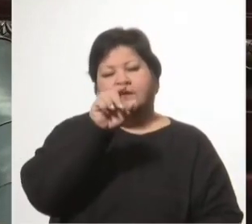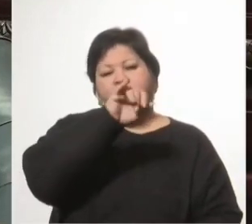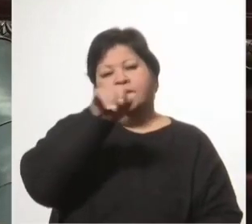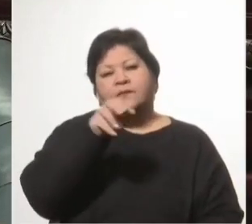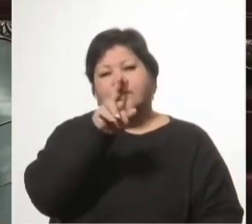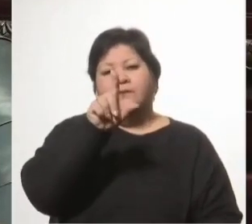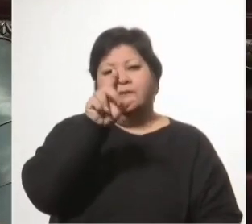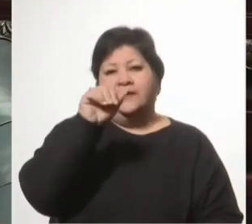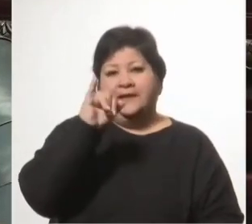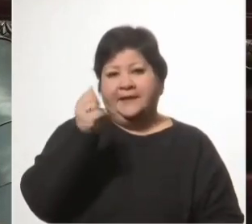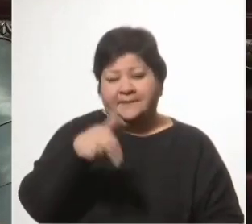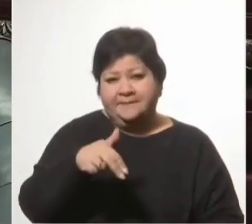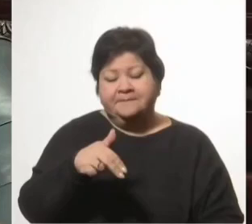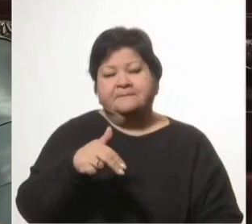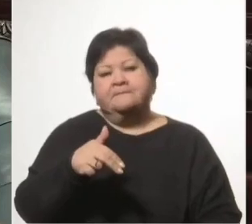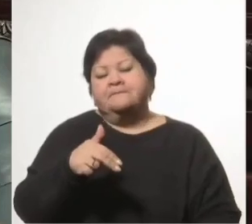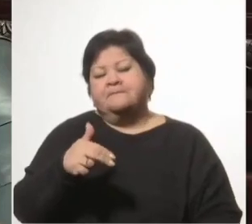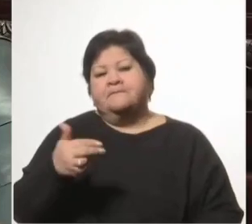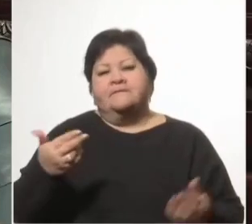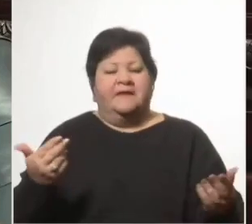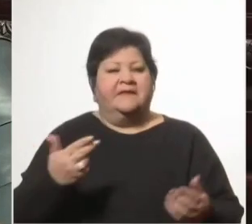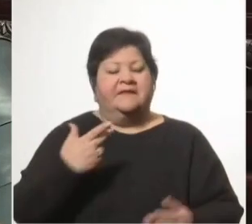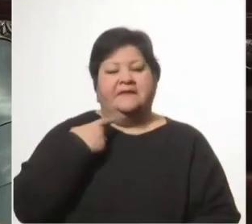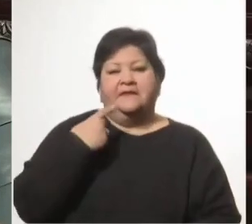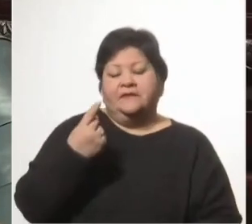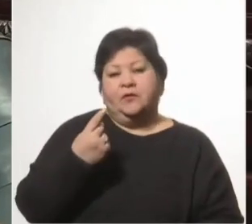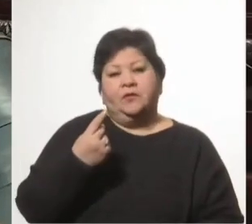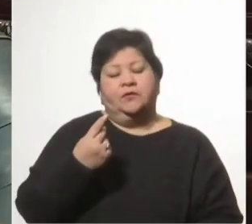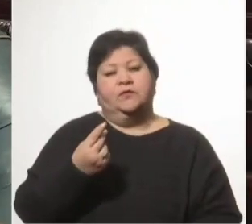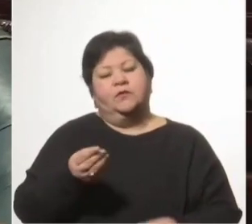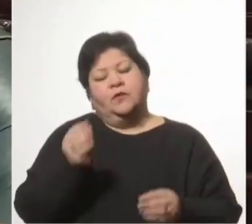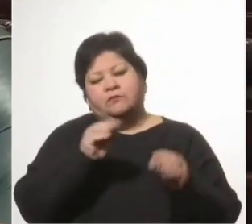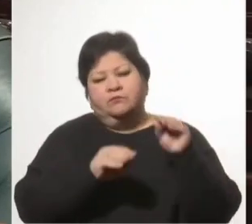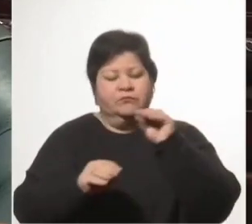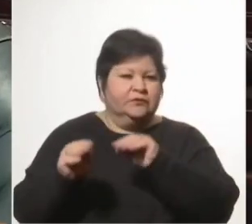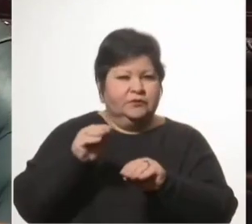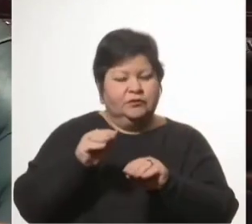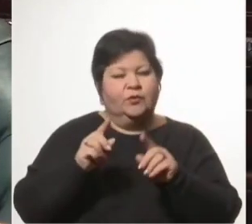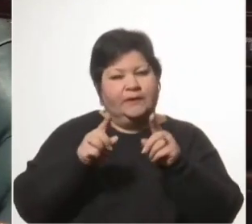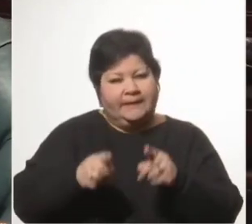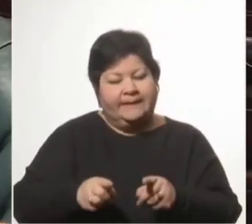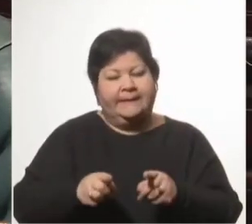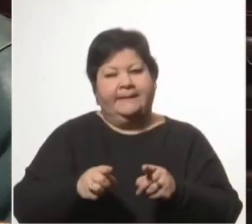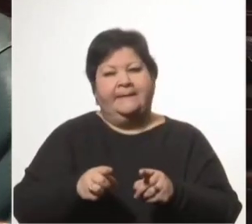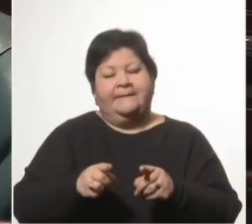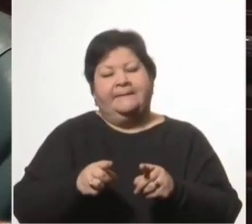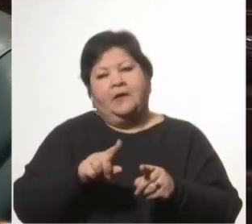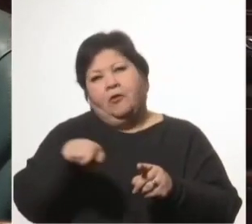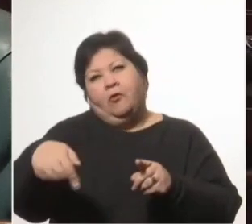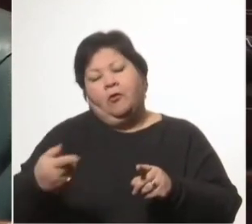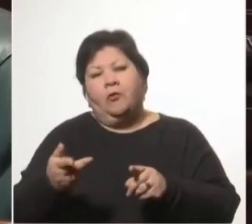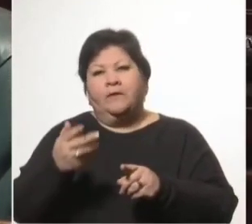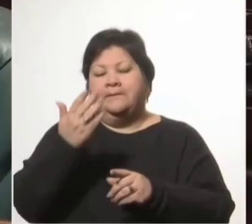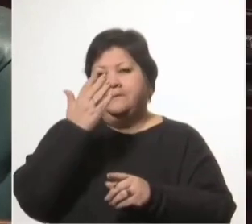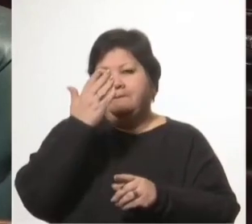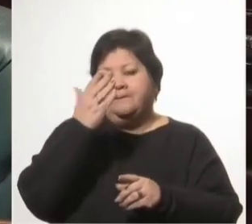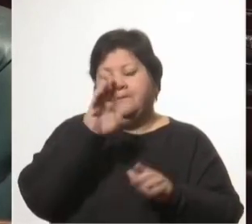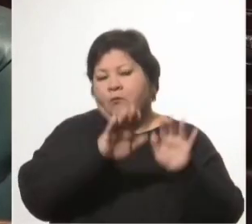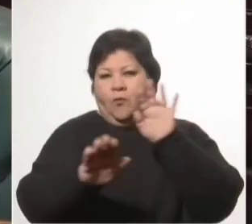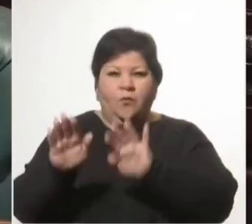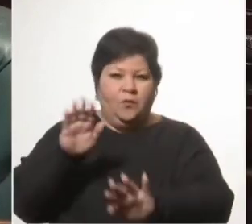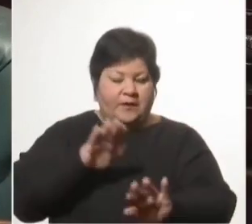de luto. Director, compositor y arreglador de murgas como falta y resto, hará Calacana y Momolandia,